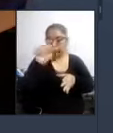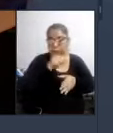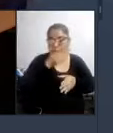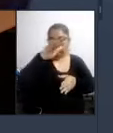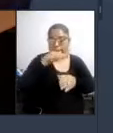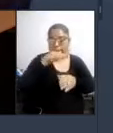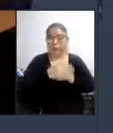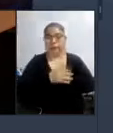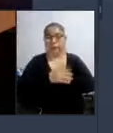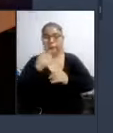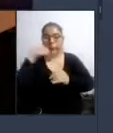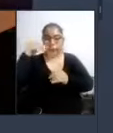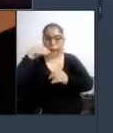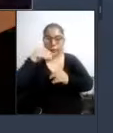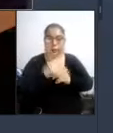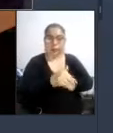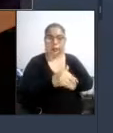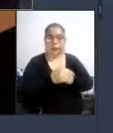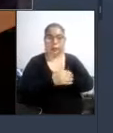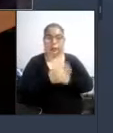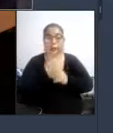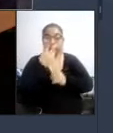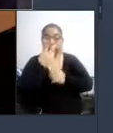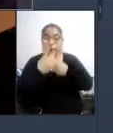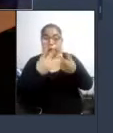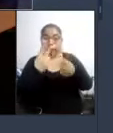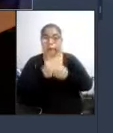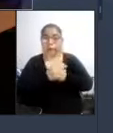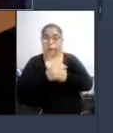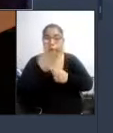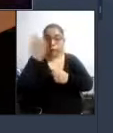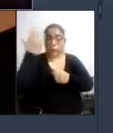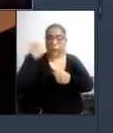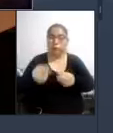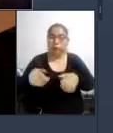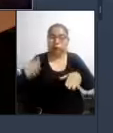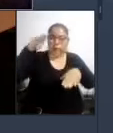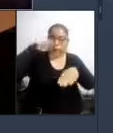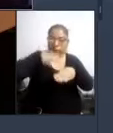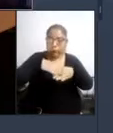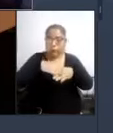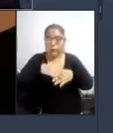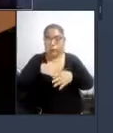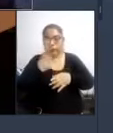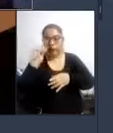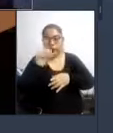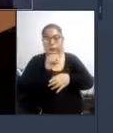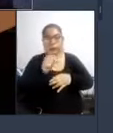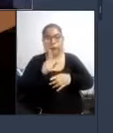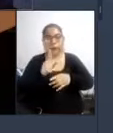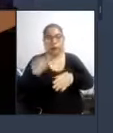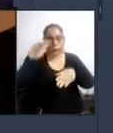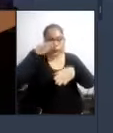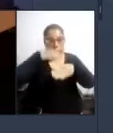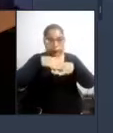las rampas como se han hecho y como se han montado y en el tipo de vehículo en el que se han montado